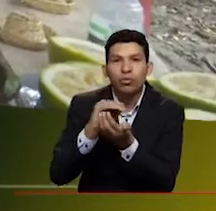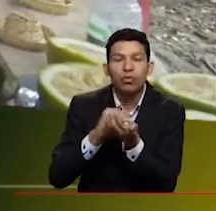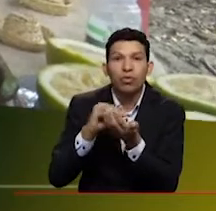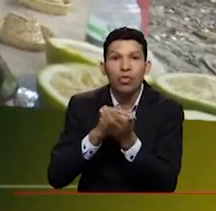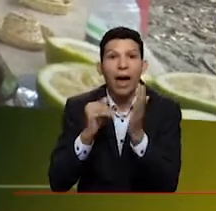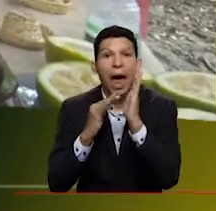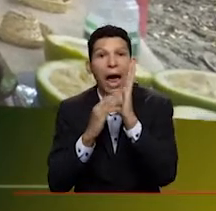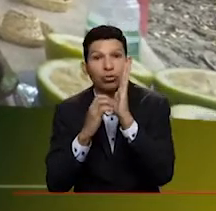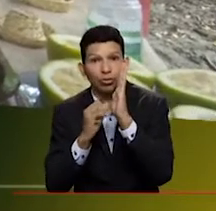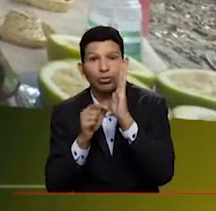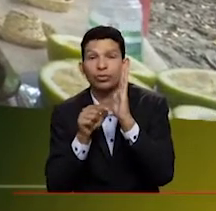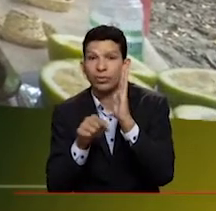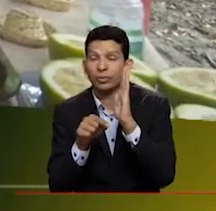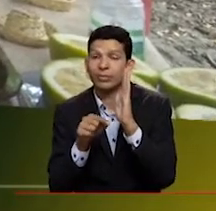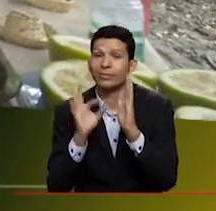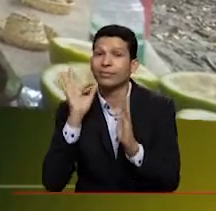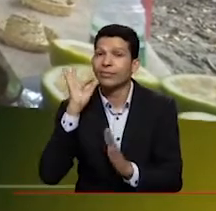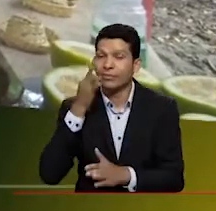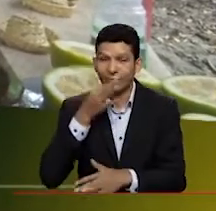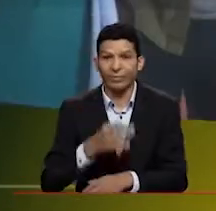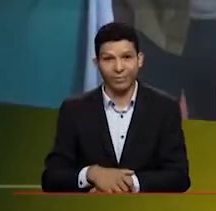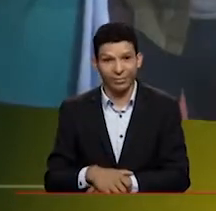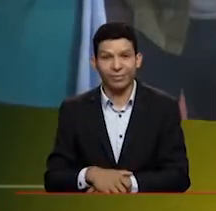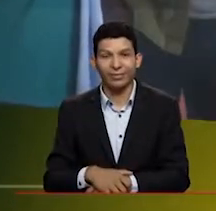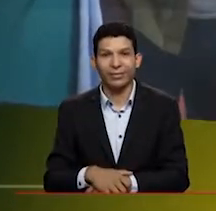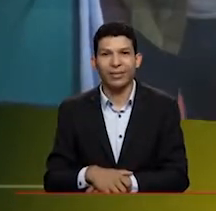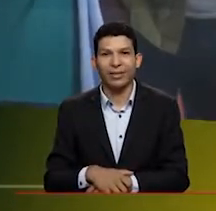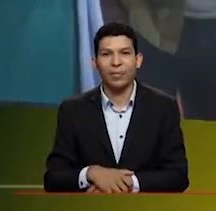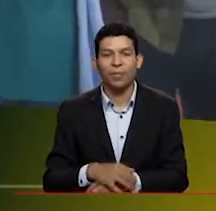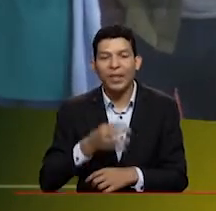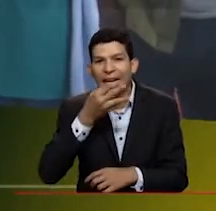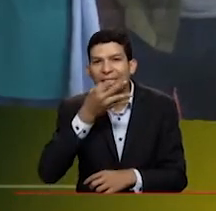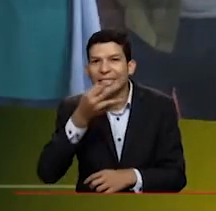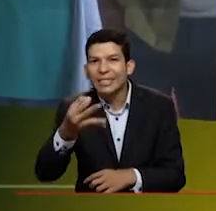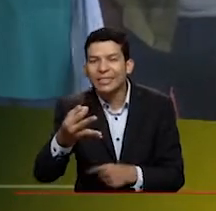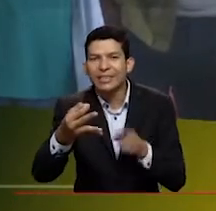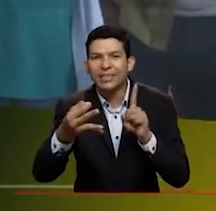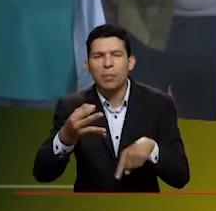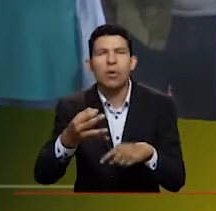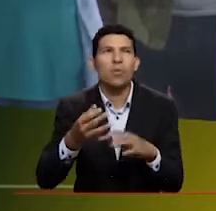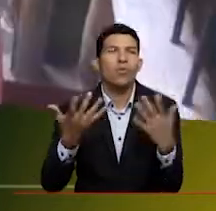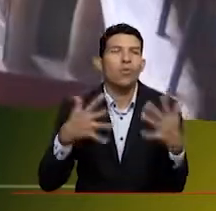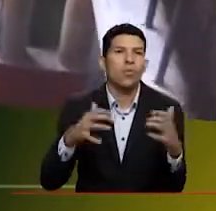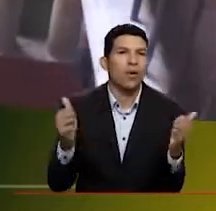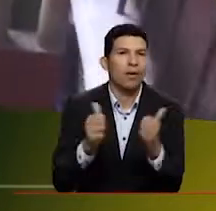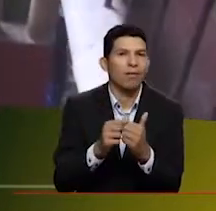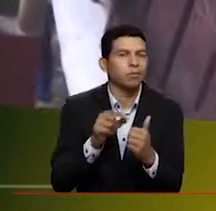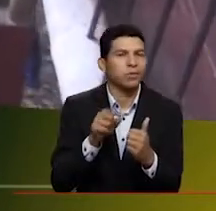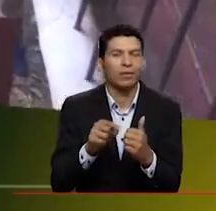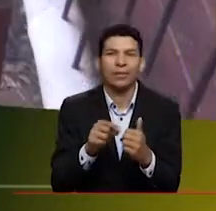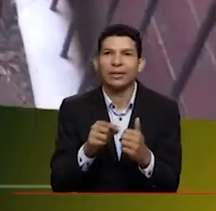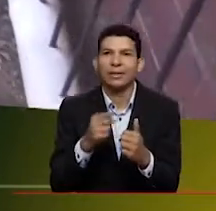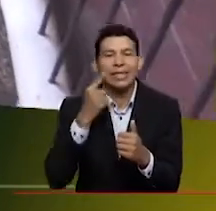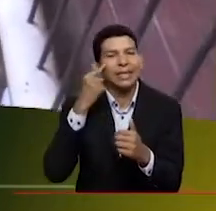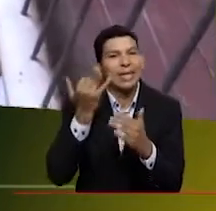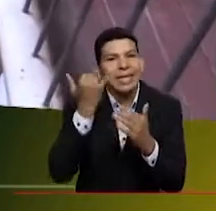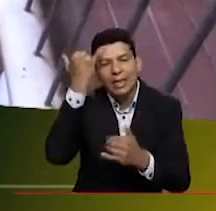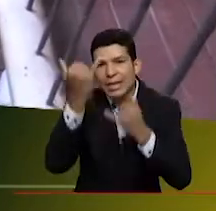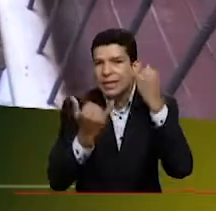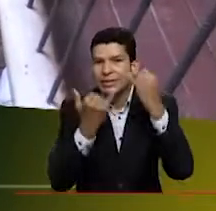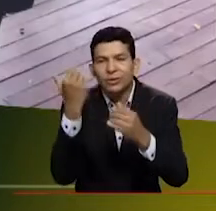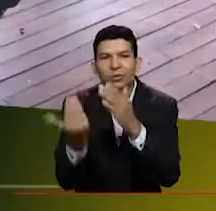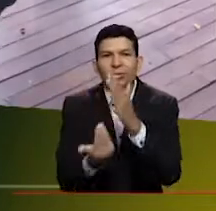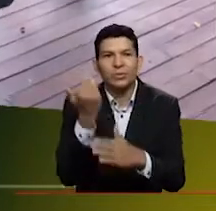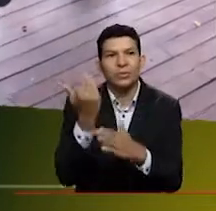que son muy deliciosos, con queso y son deliciosos los buñuelos. empezamos innovando. Juan Pablo